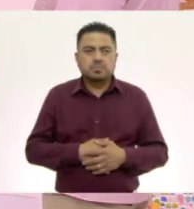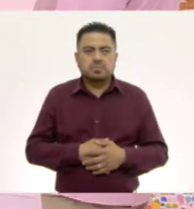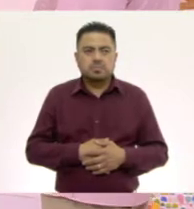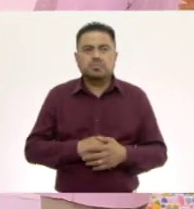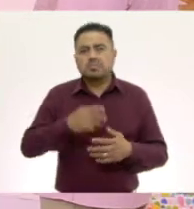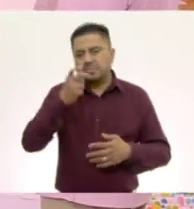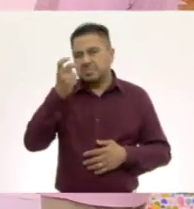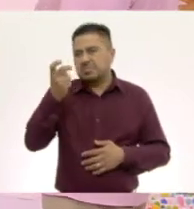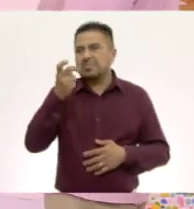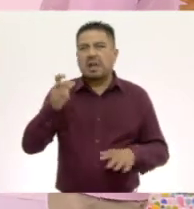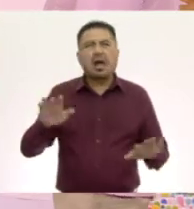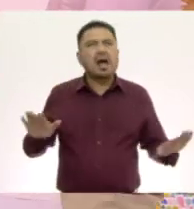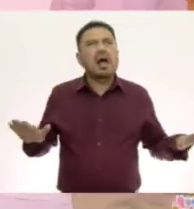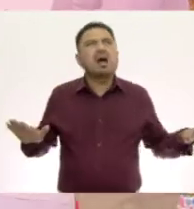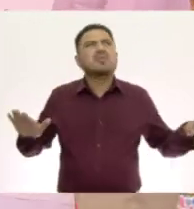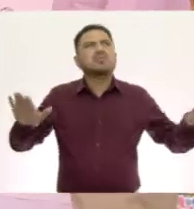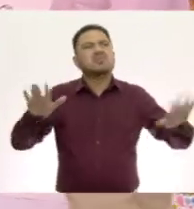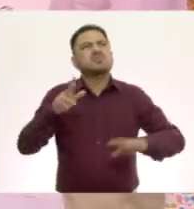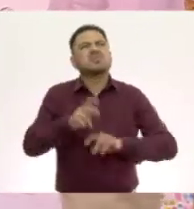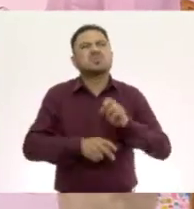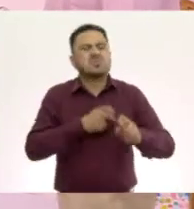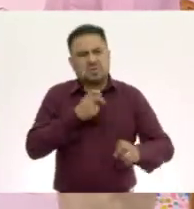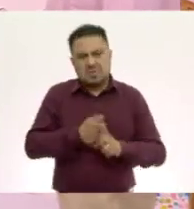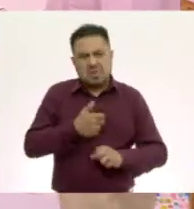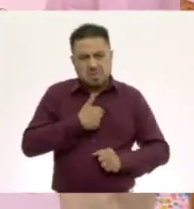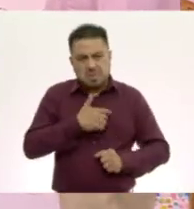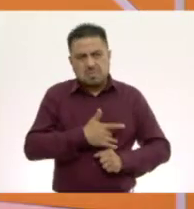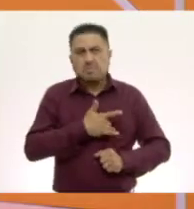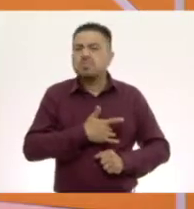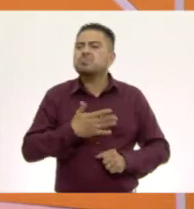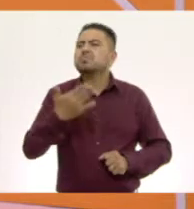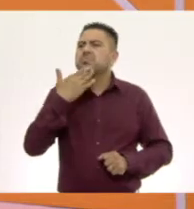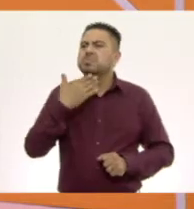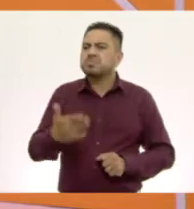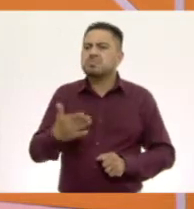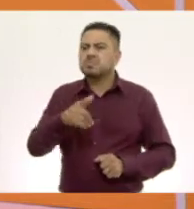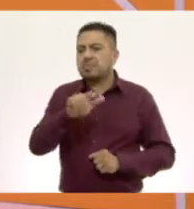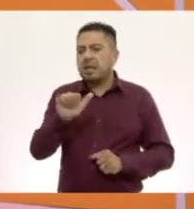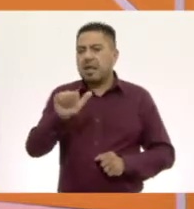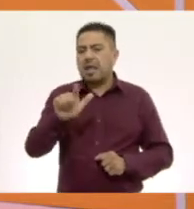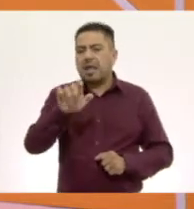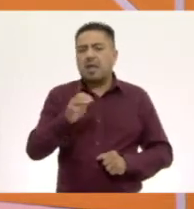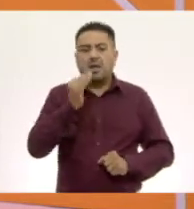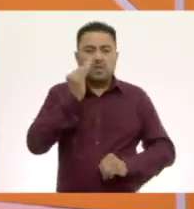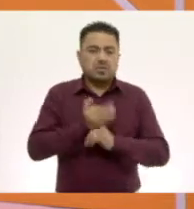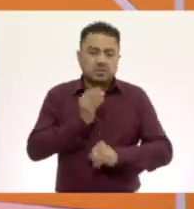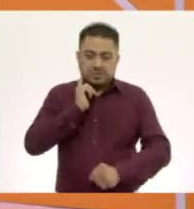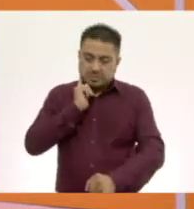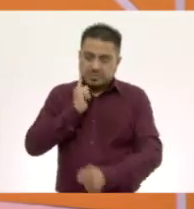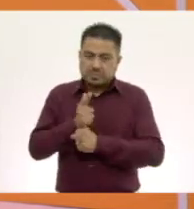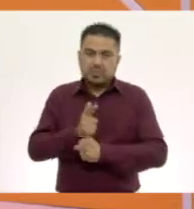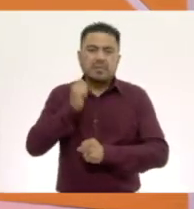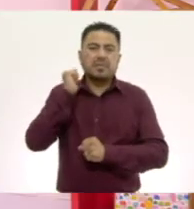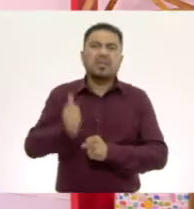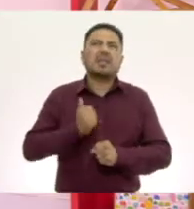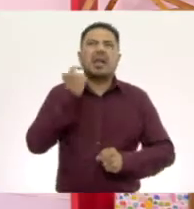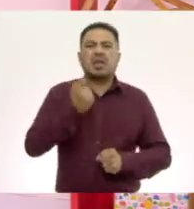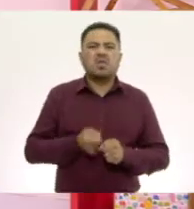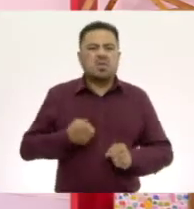Este avioncito. Muy bien. Ale acaba de encontrar algo duro.